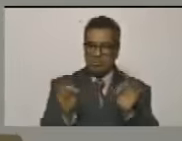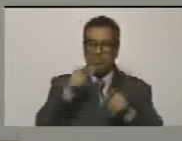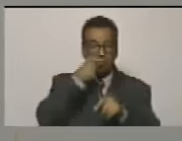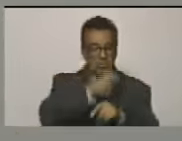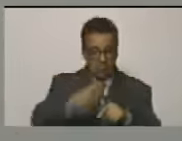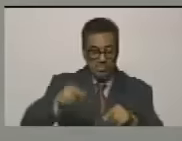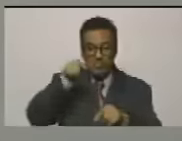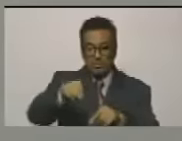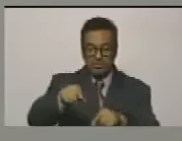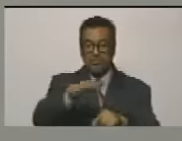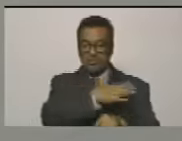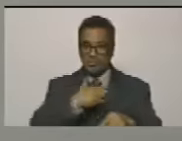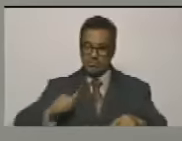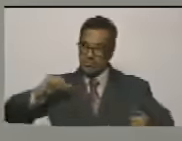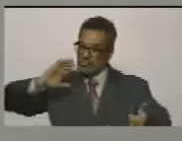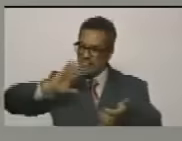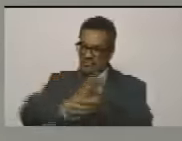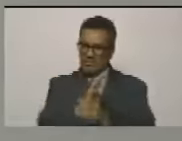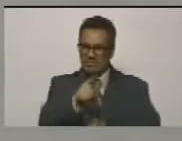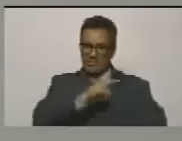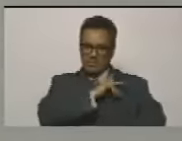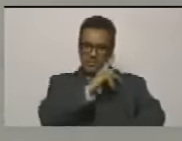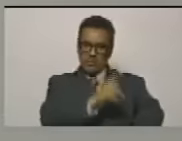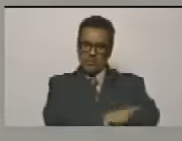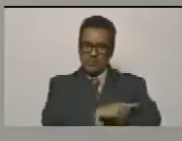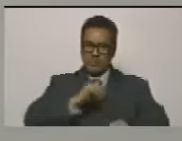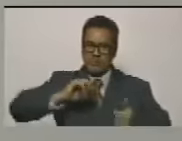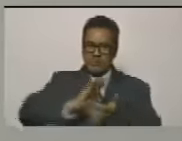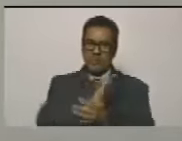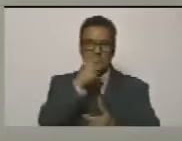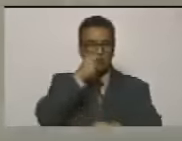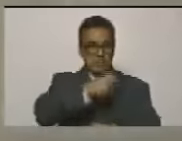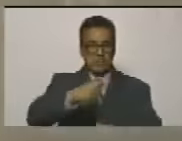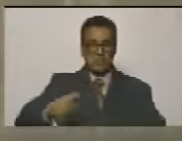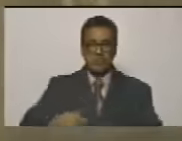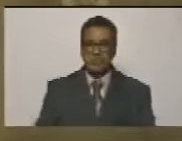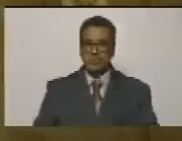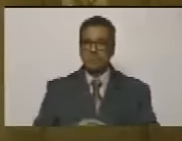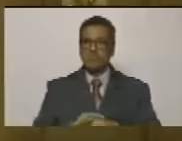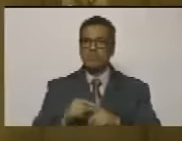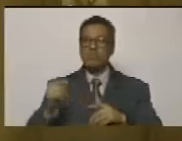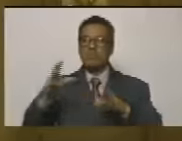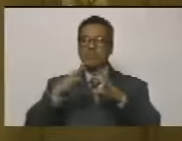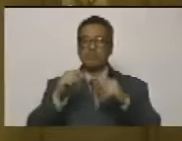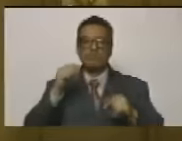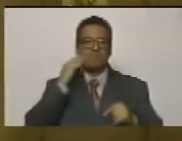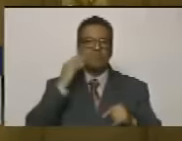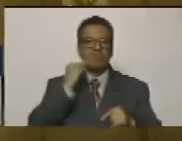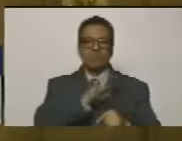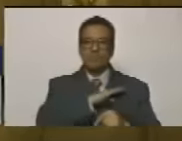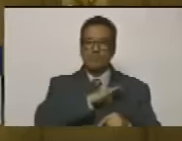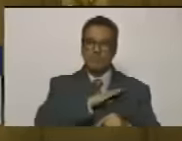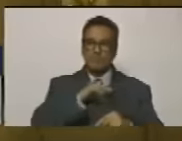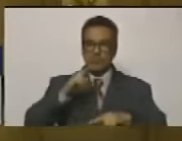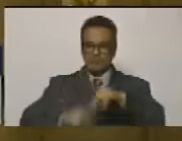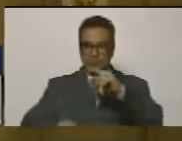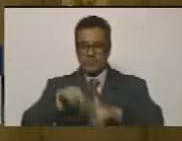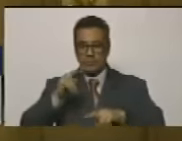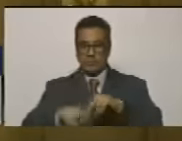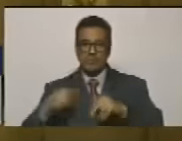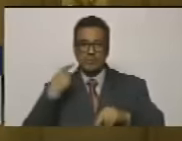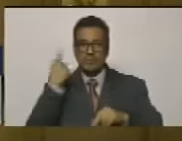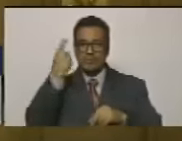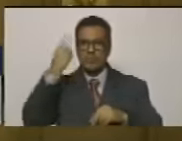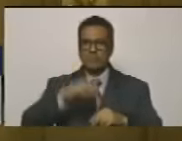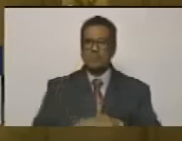pueblo y ellos quieren destruir ese poder que es destruir a este pueblo, a su experiencia, a su construcción heroica.